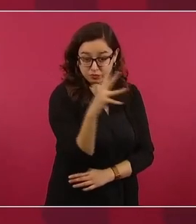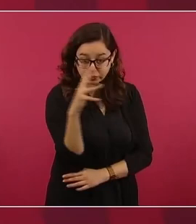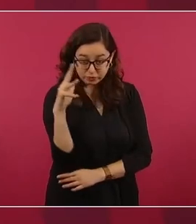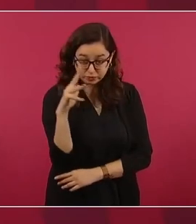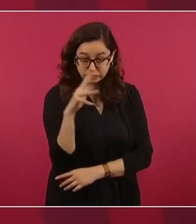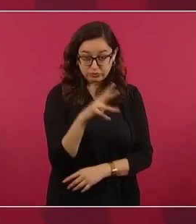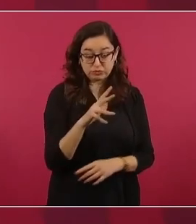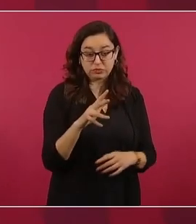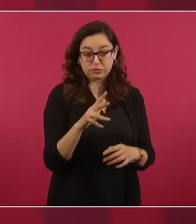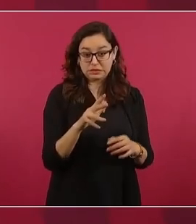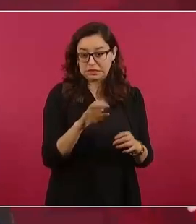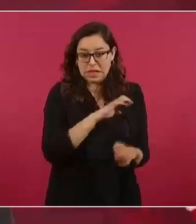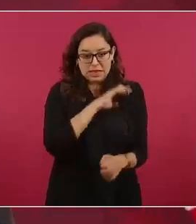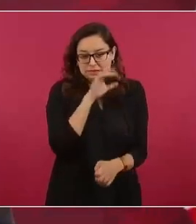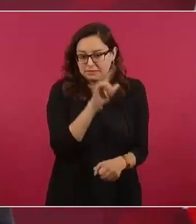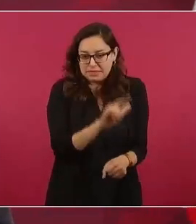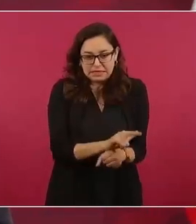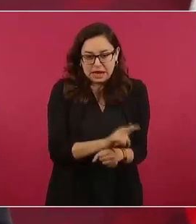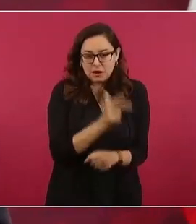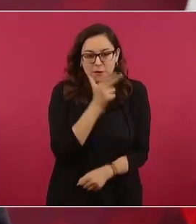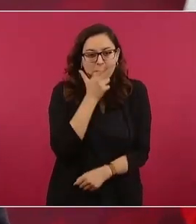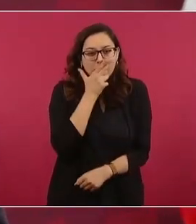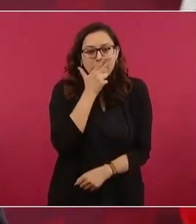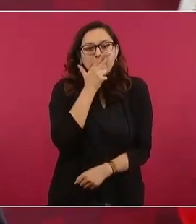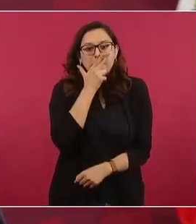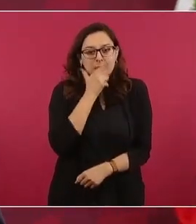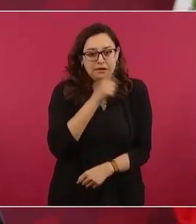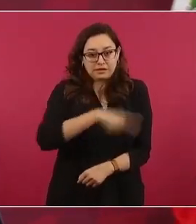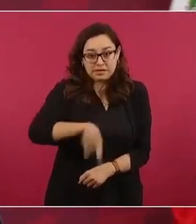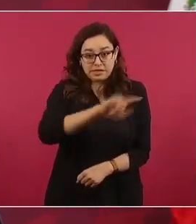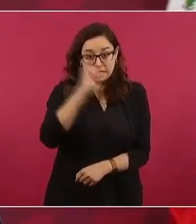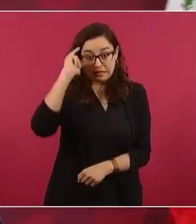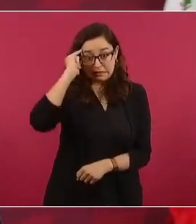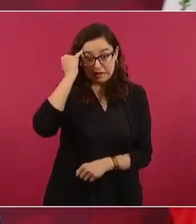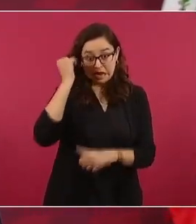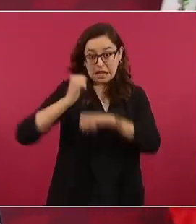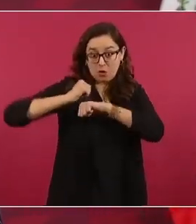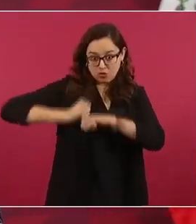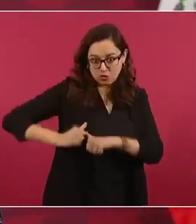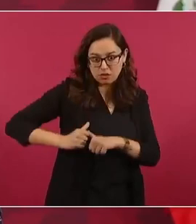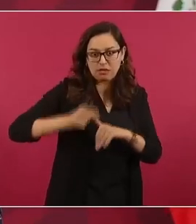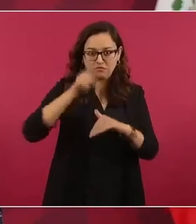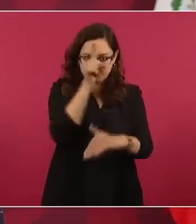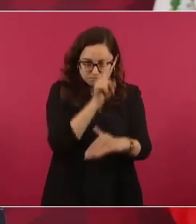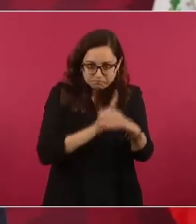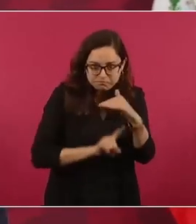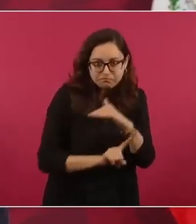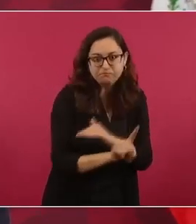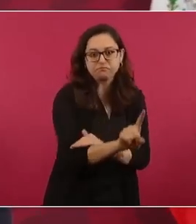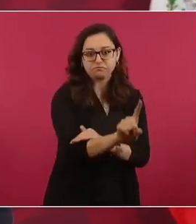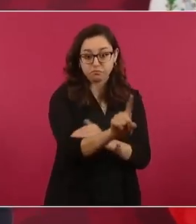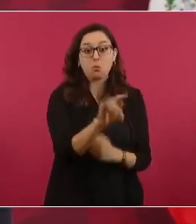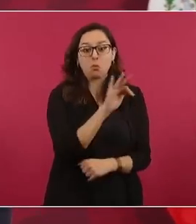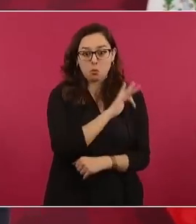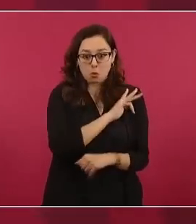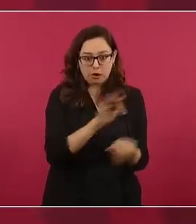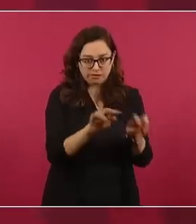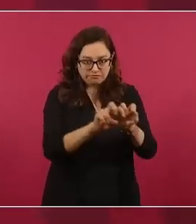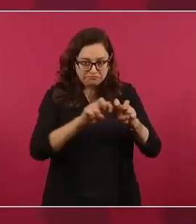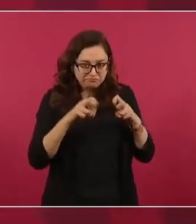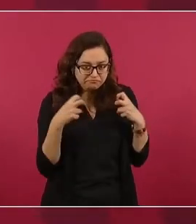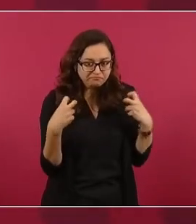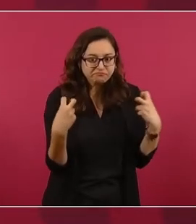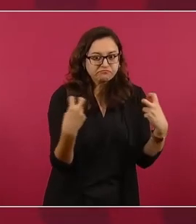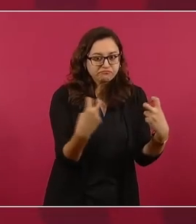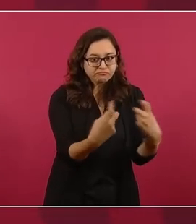autoridades de los pueblos se pueden sentar,